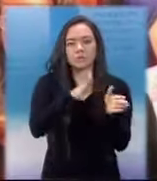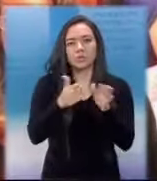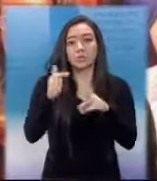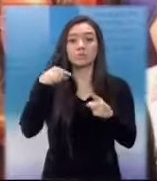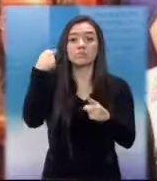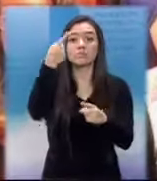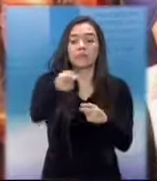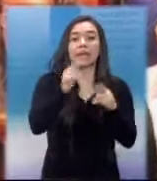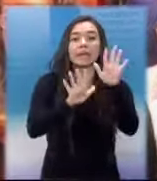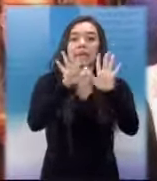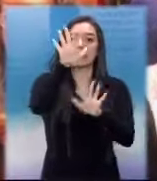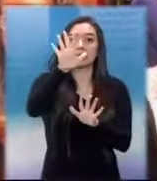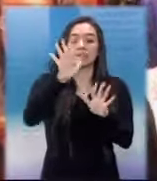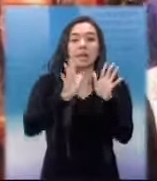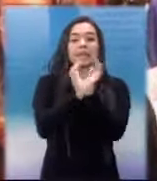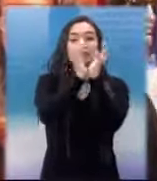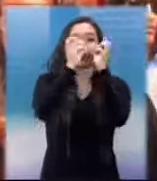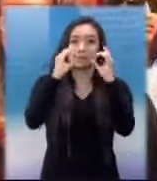diciembre.